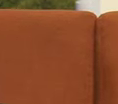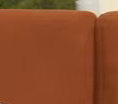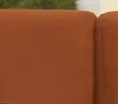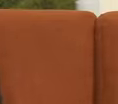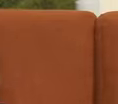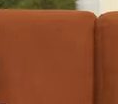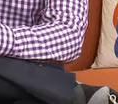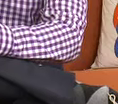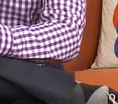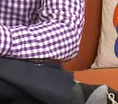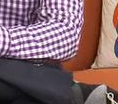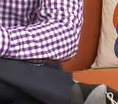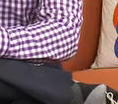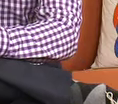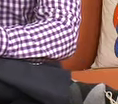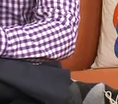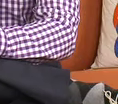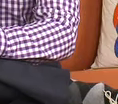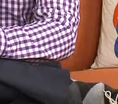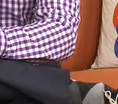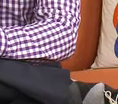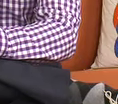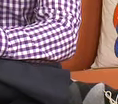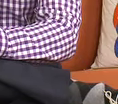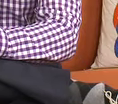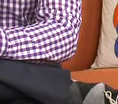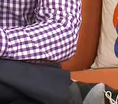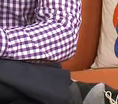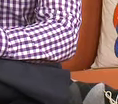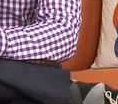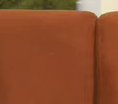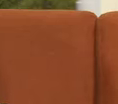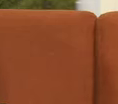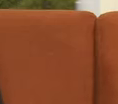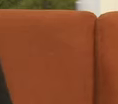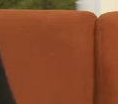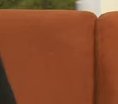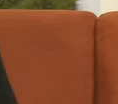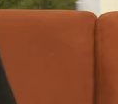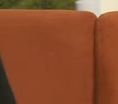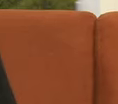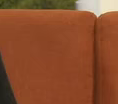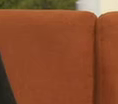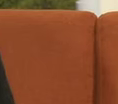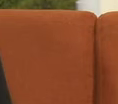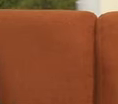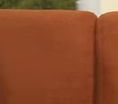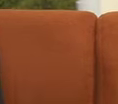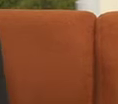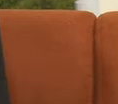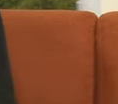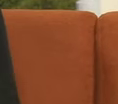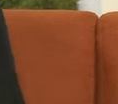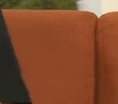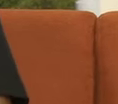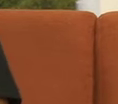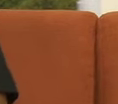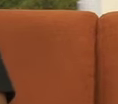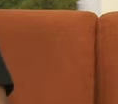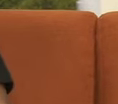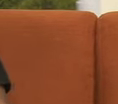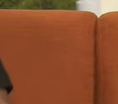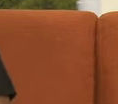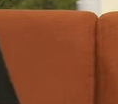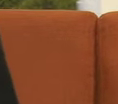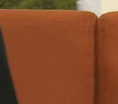o sea, en todo el planeta, en este instante, está en primer lugar, X-Men, días del futuro pasado. ¡Ulalá! Primer lugar, no nada